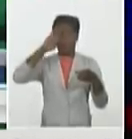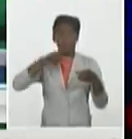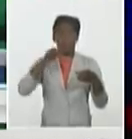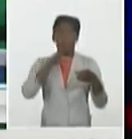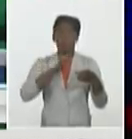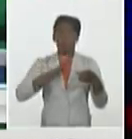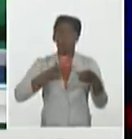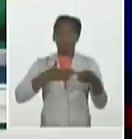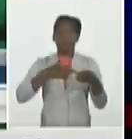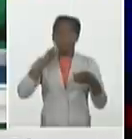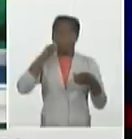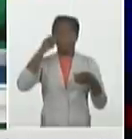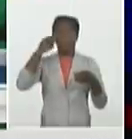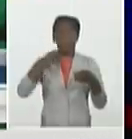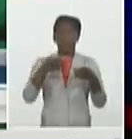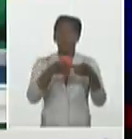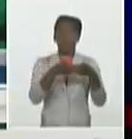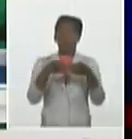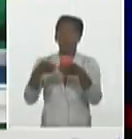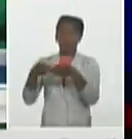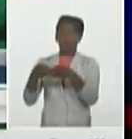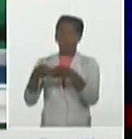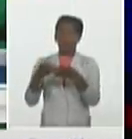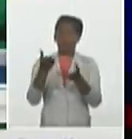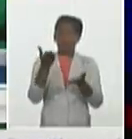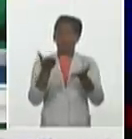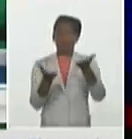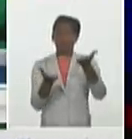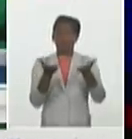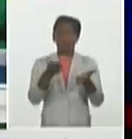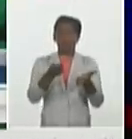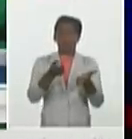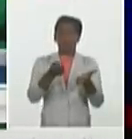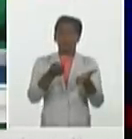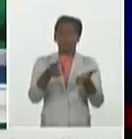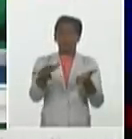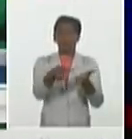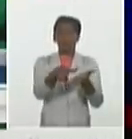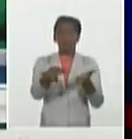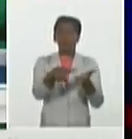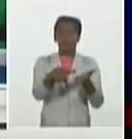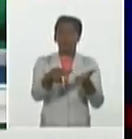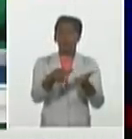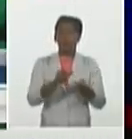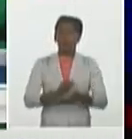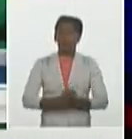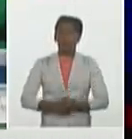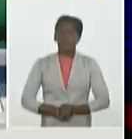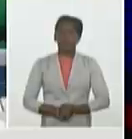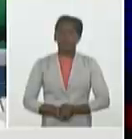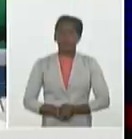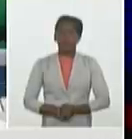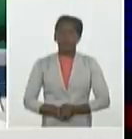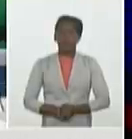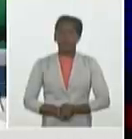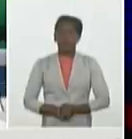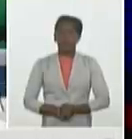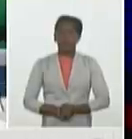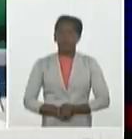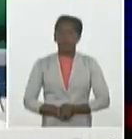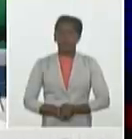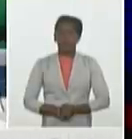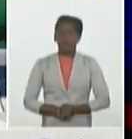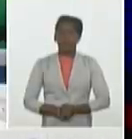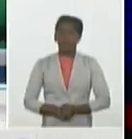masculino. No podemos hablar de diferencia entre ambos sexos. Asintomáticos el 49,3